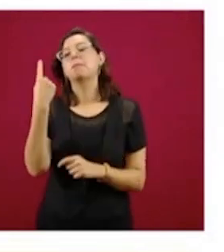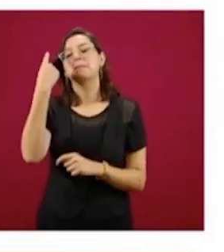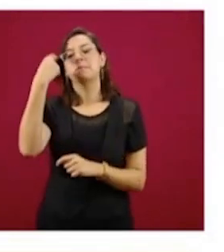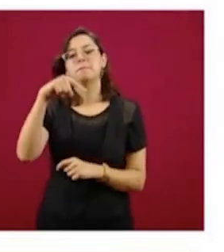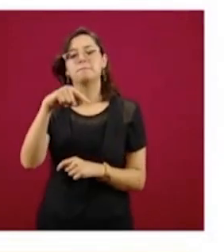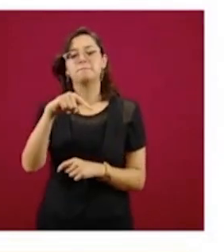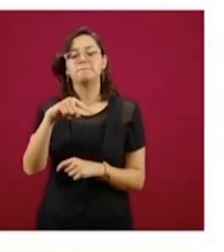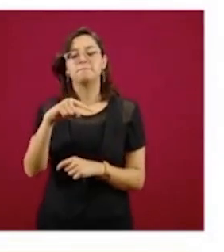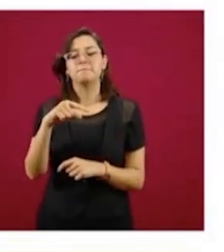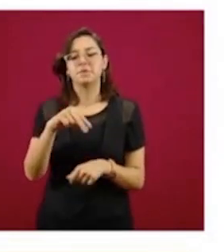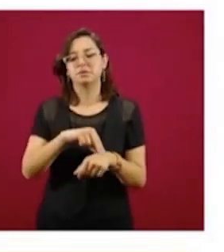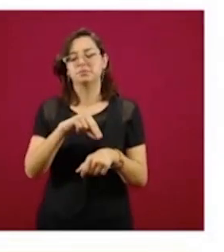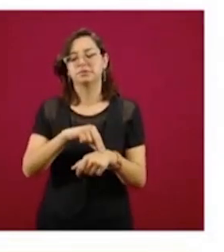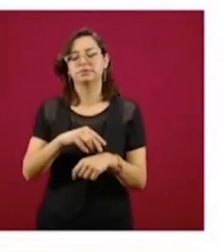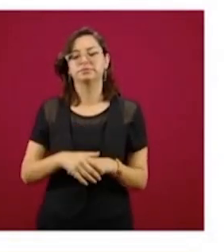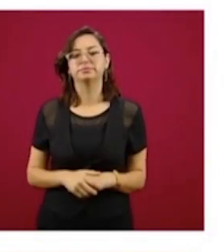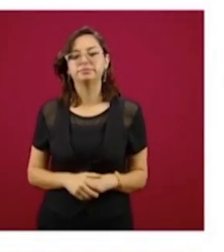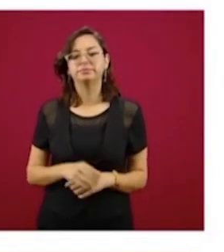los médicos.